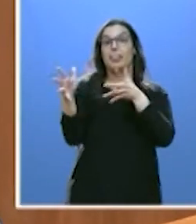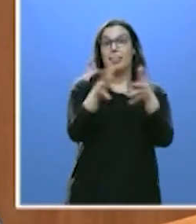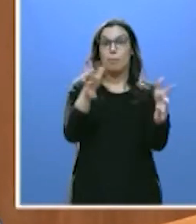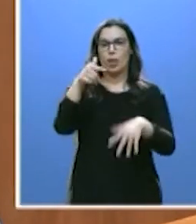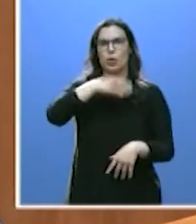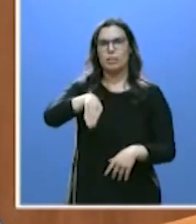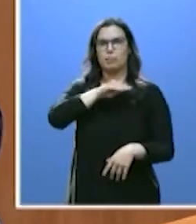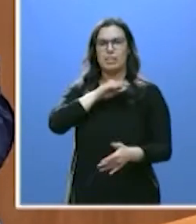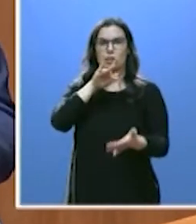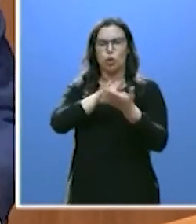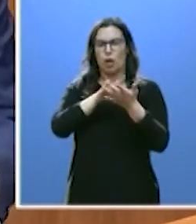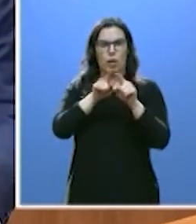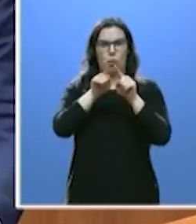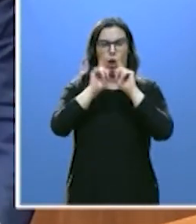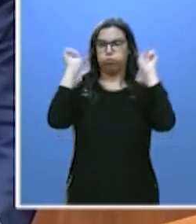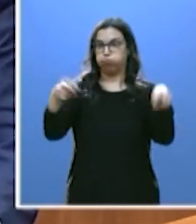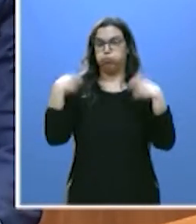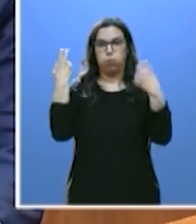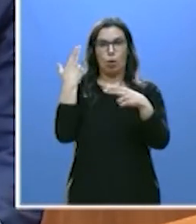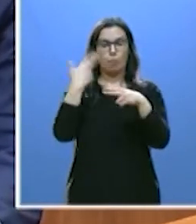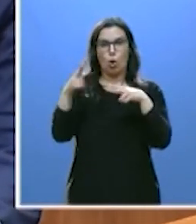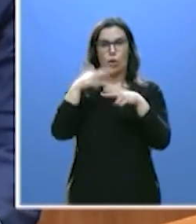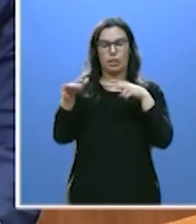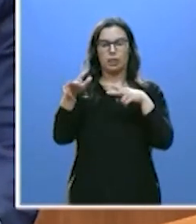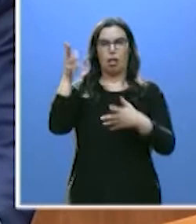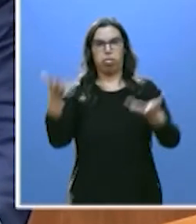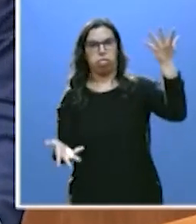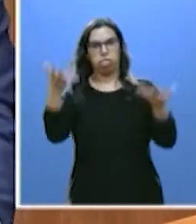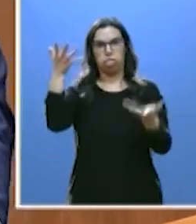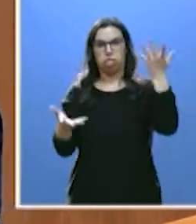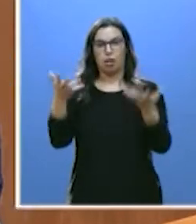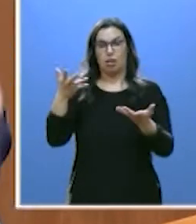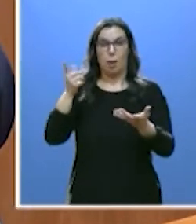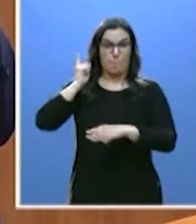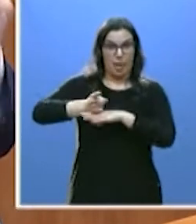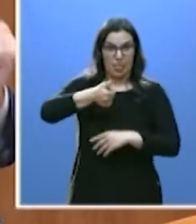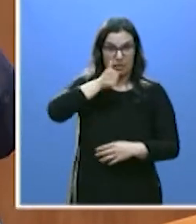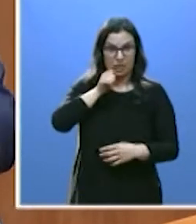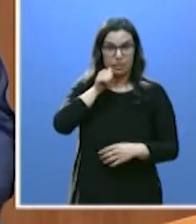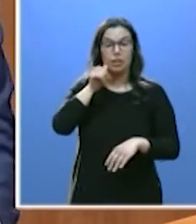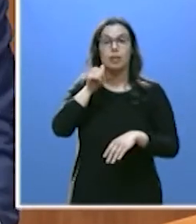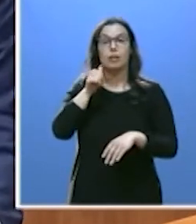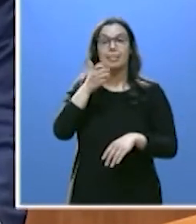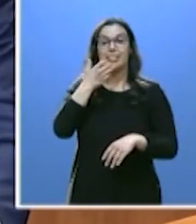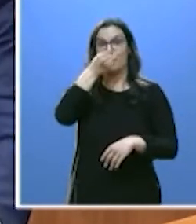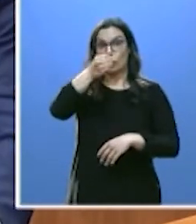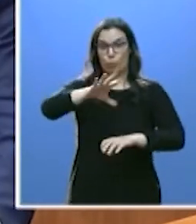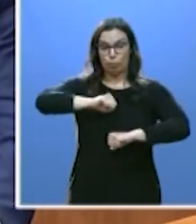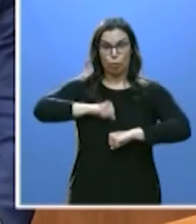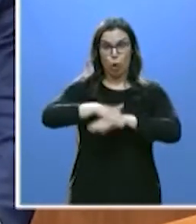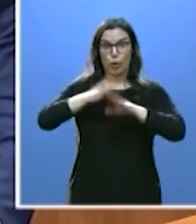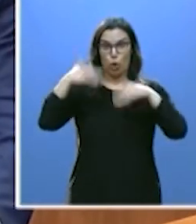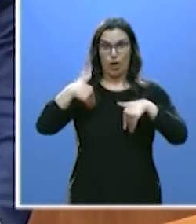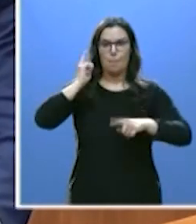ese terremoto político orquestado por Sánchez para desestabilizar las comunidades autónomas donde no gobierna el Partido Socialista.